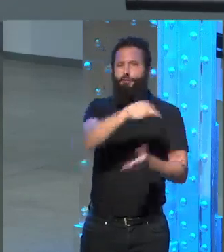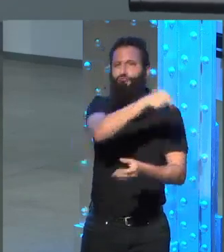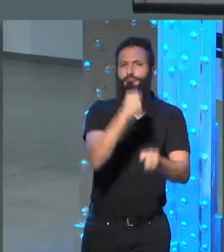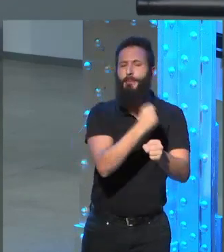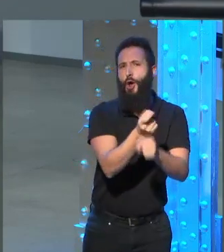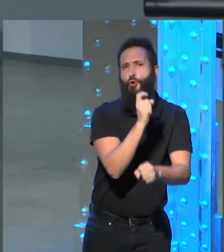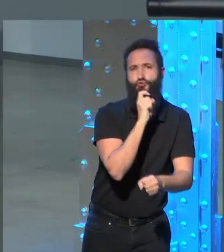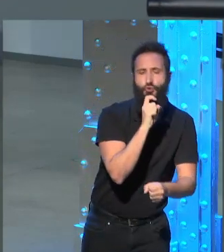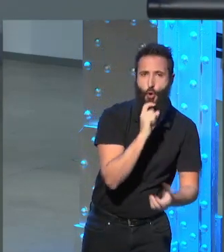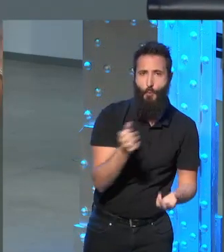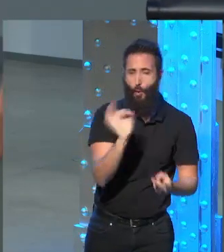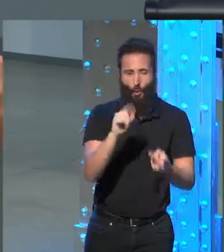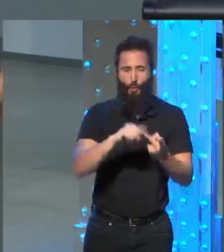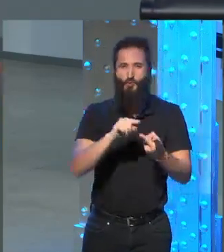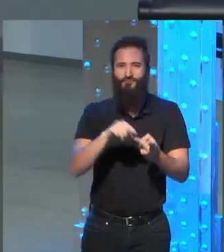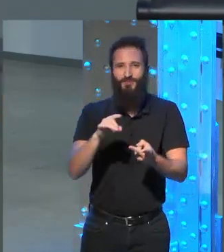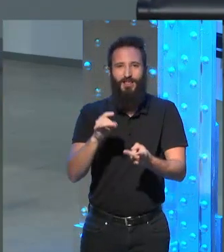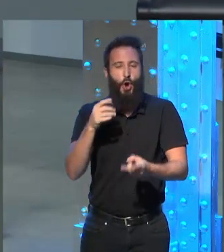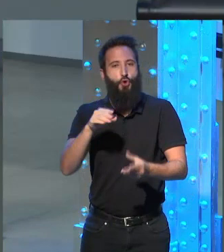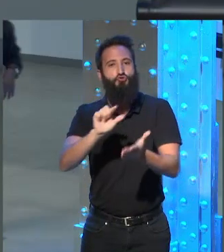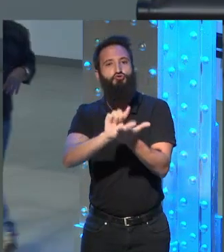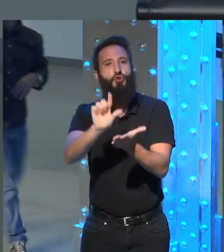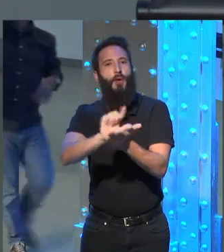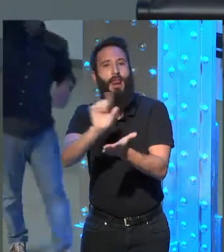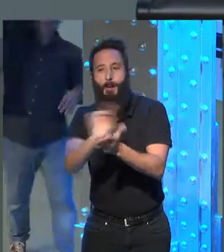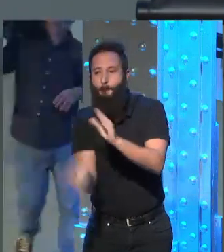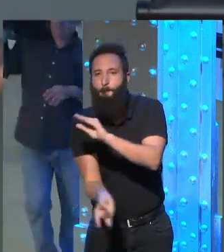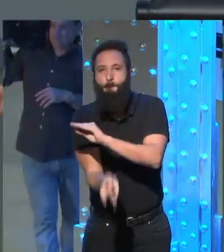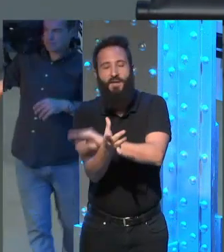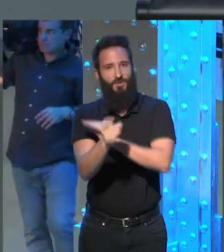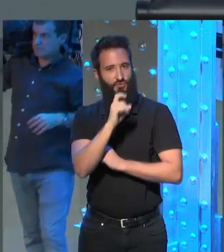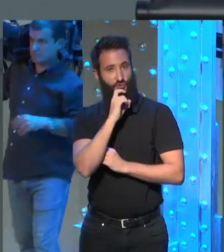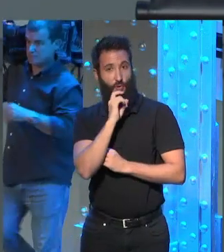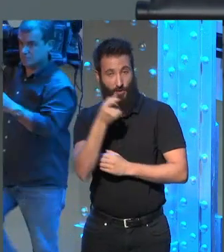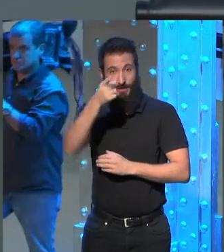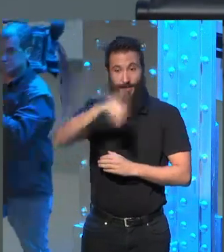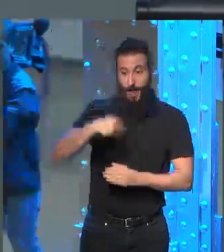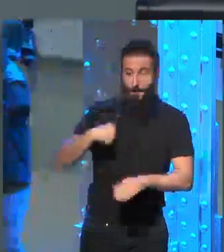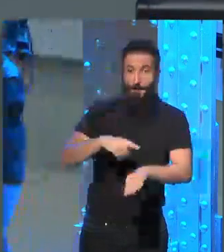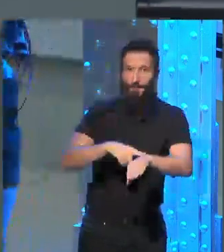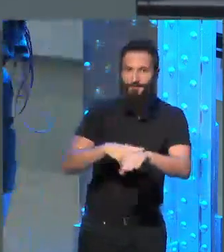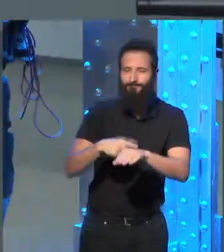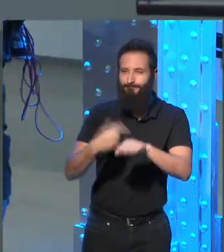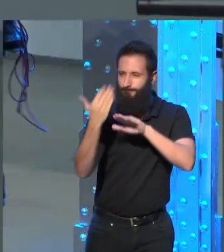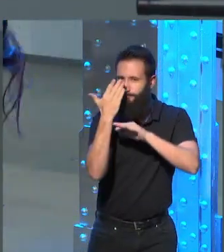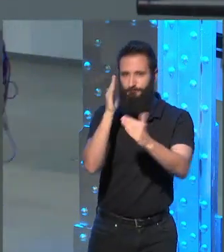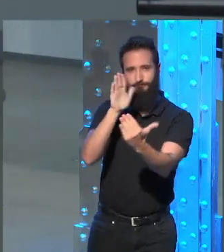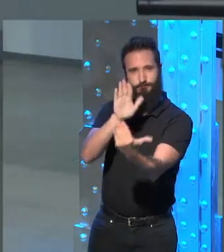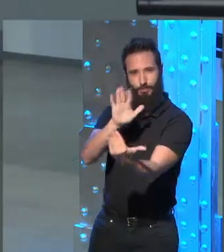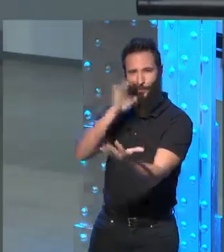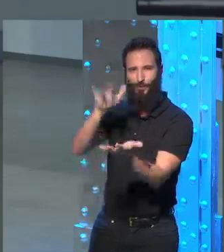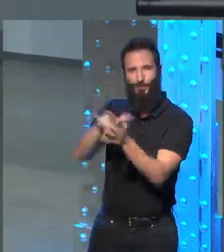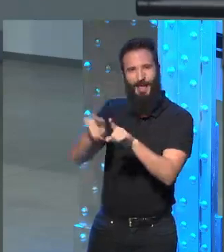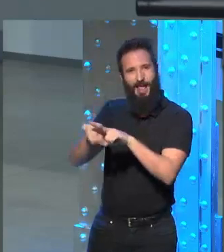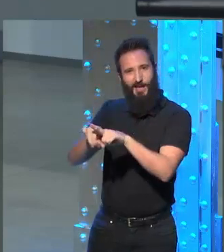cómo nacen las novelas, pero al mismo tiempo enfrentado, digamos, a la